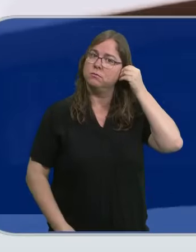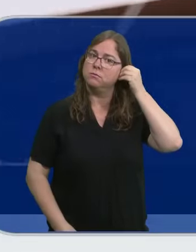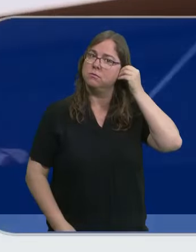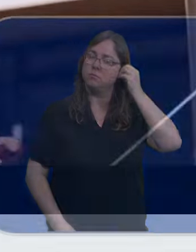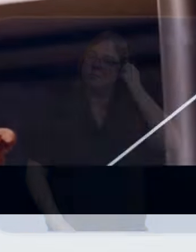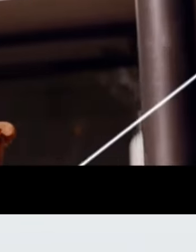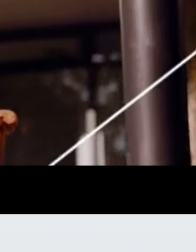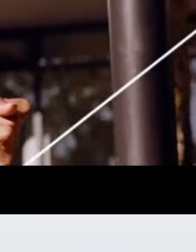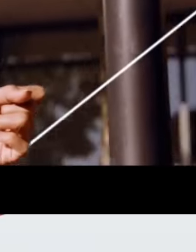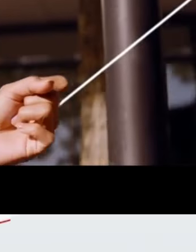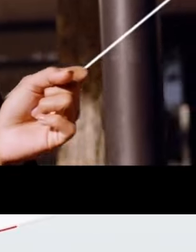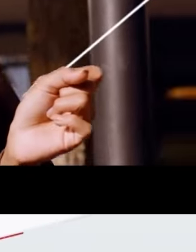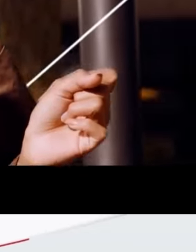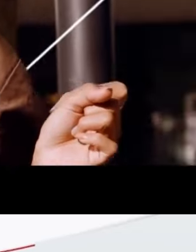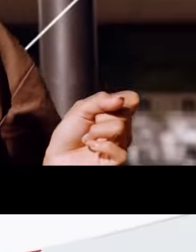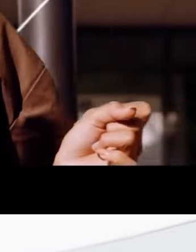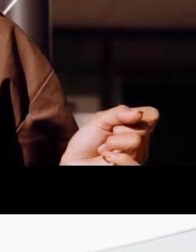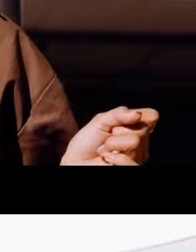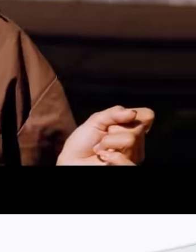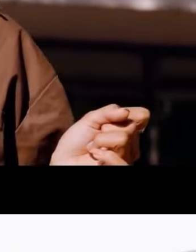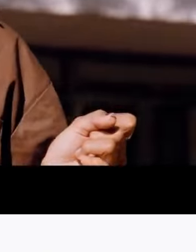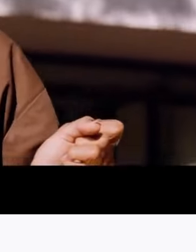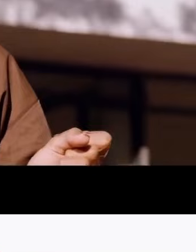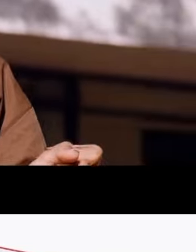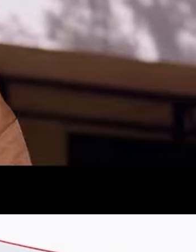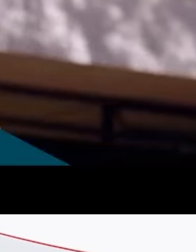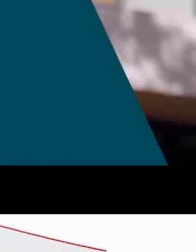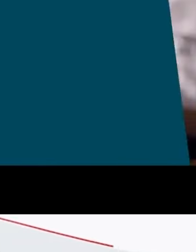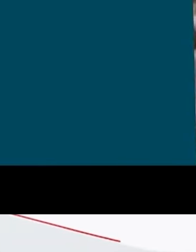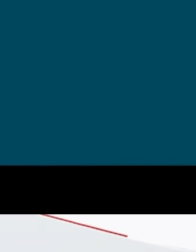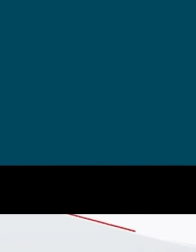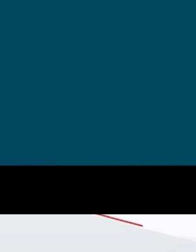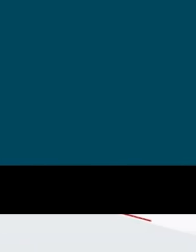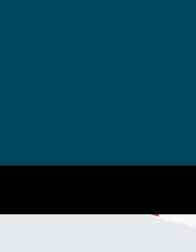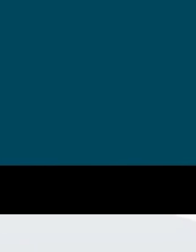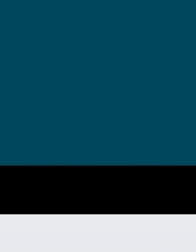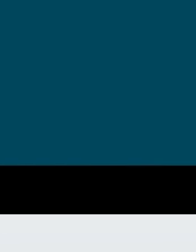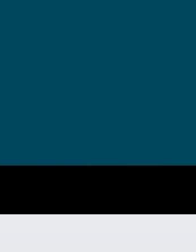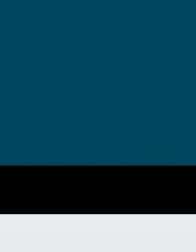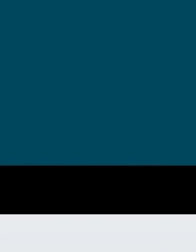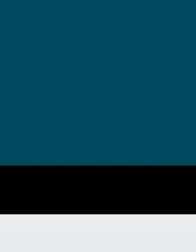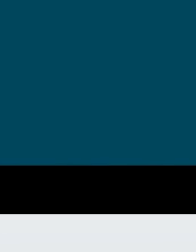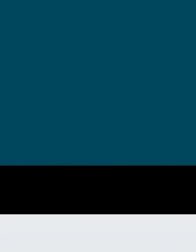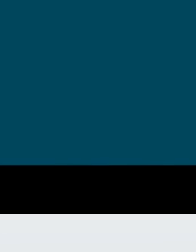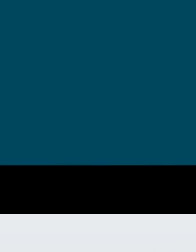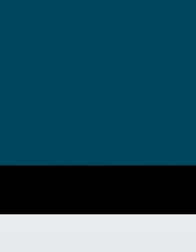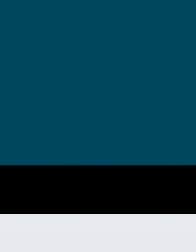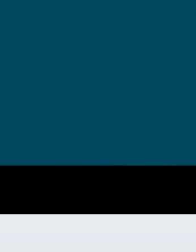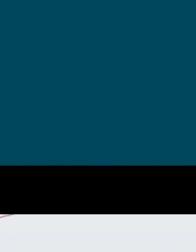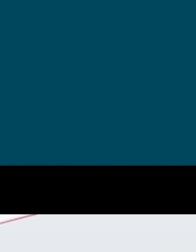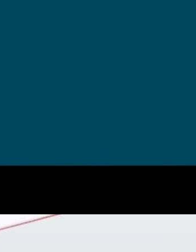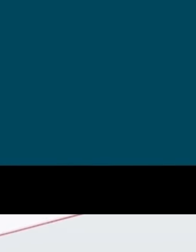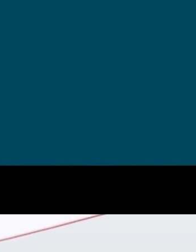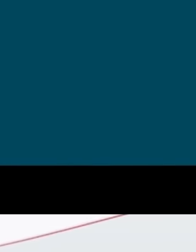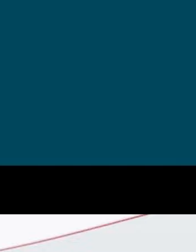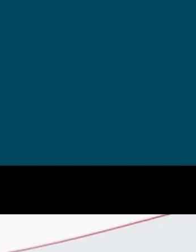En Unicaja te ayudamos a destapar el potencial de base que llevas dentro. Unicaja. Te atreves